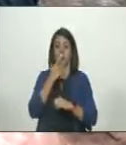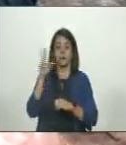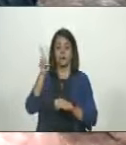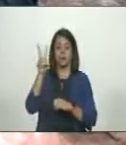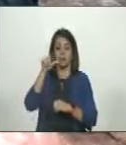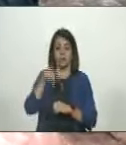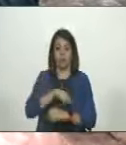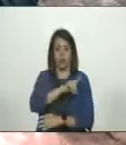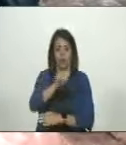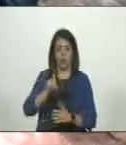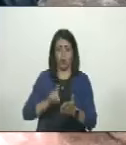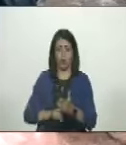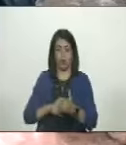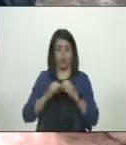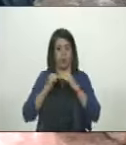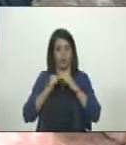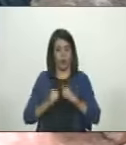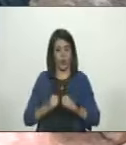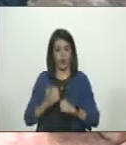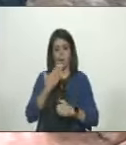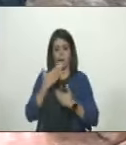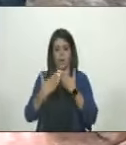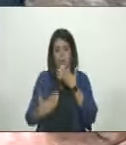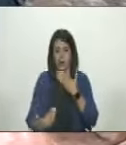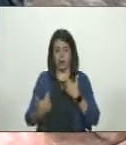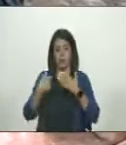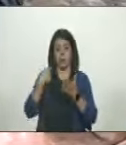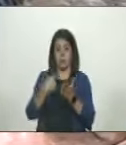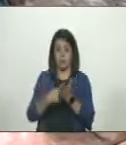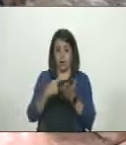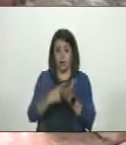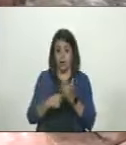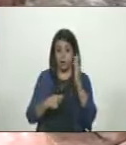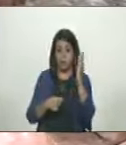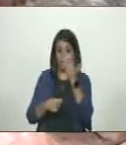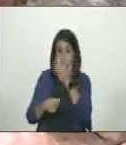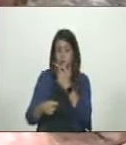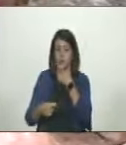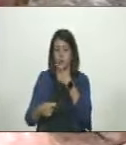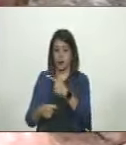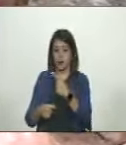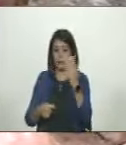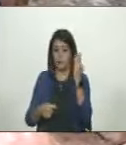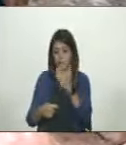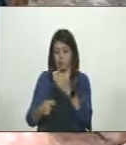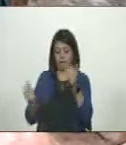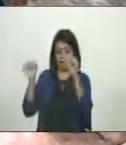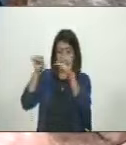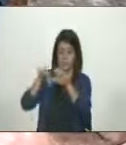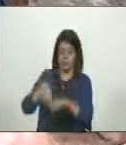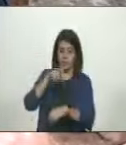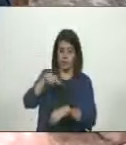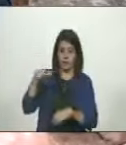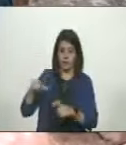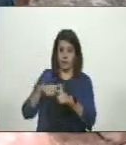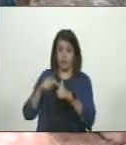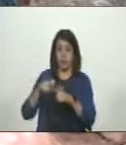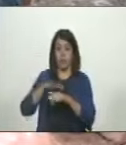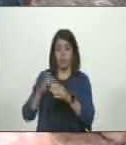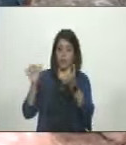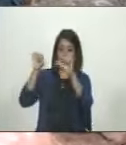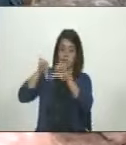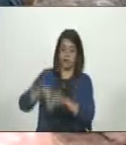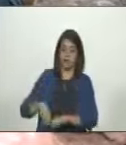venezolanos a pleno pulmón, reclamando el levantamiento de las sanciones. Así como hemos dicho que las sanciones son dañinas para la gente porque las